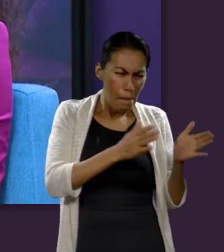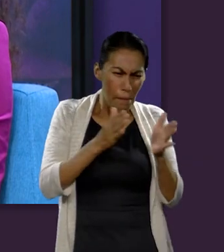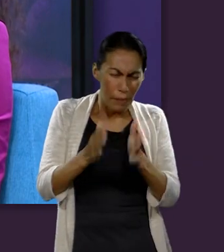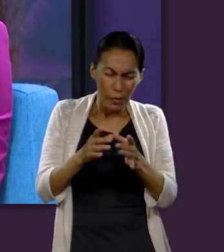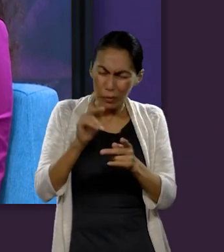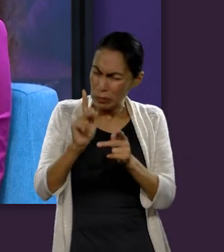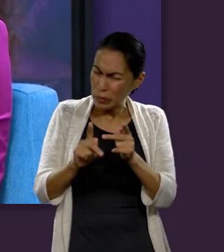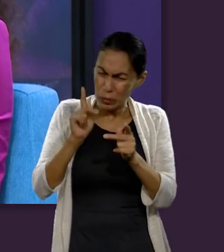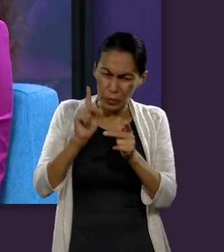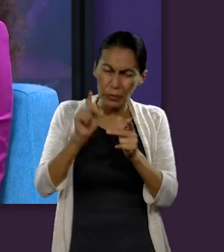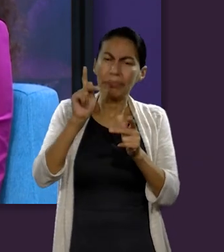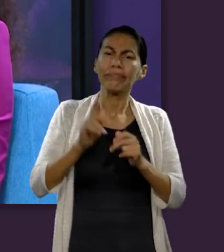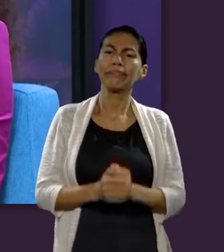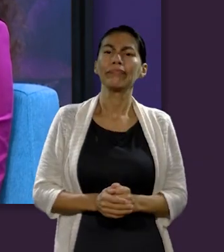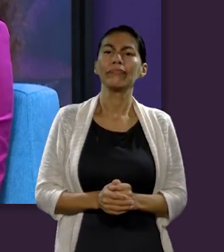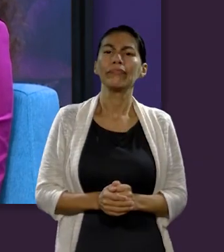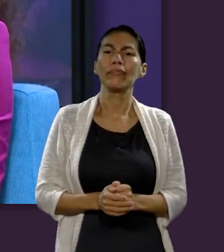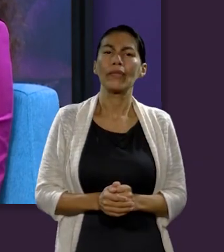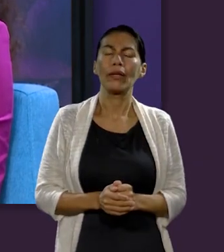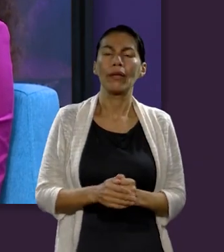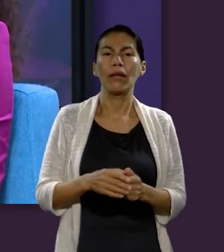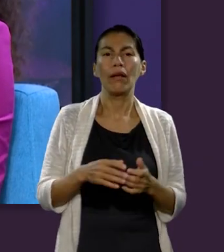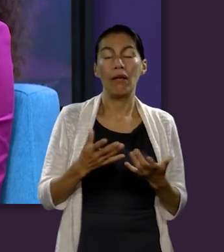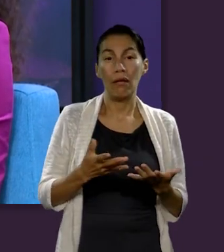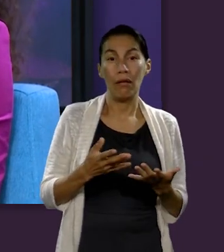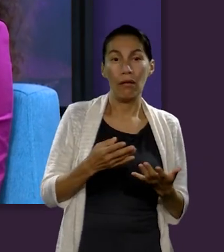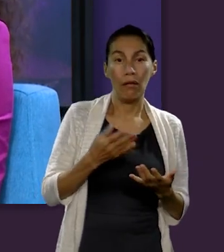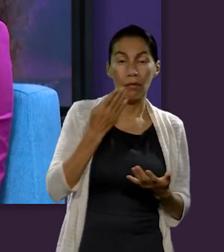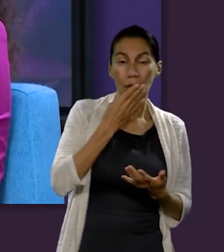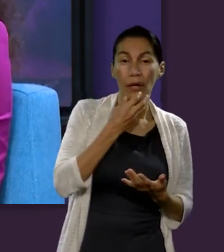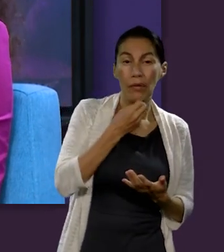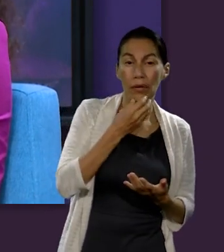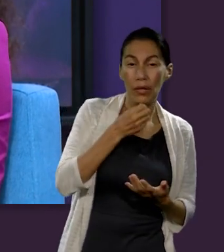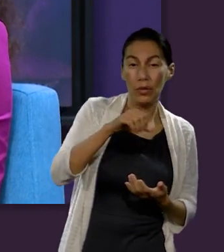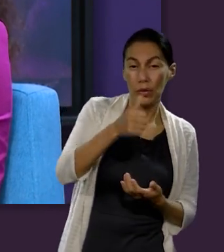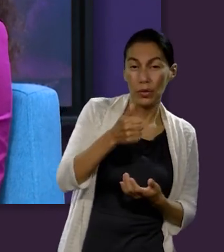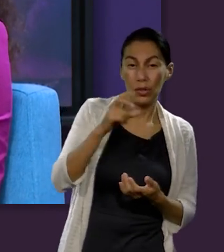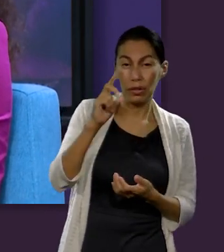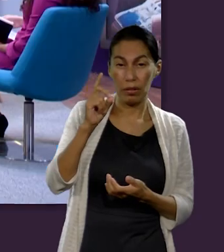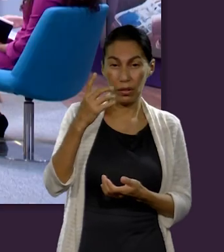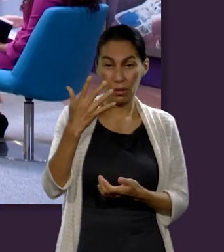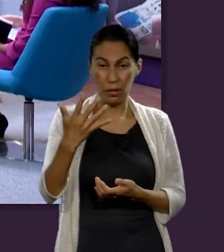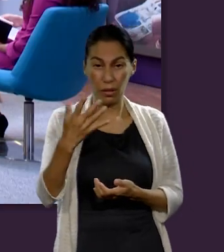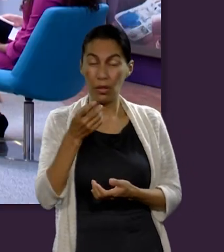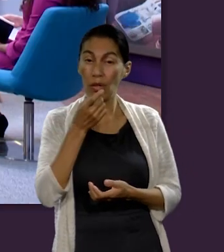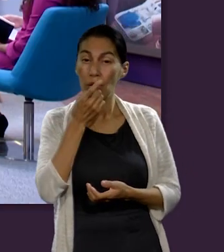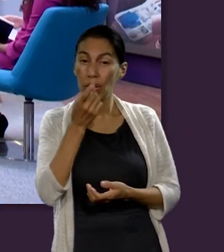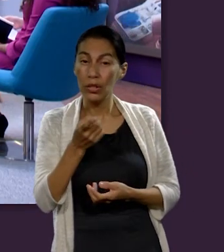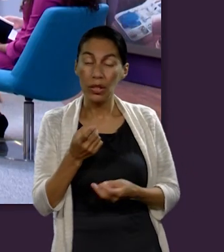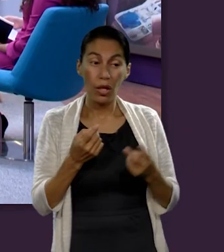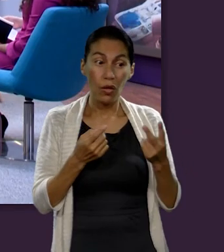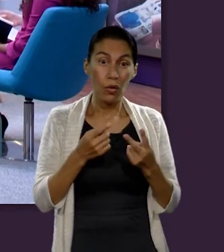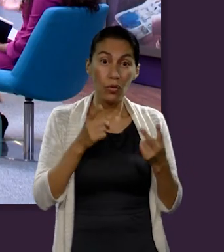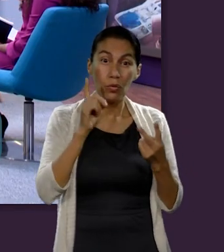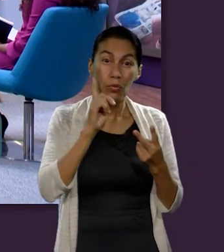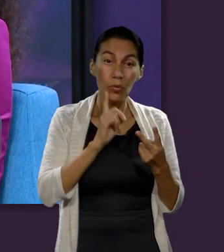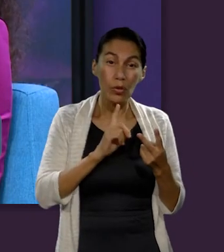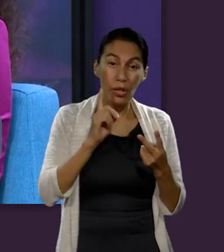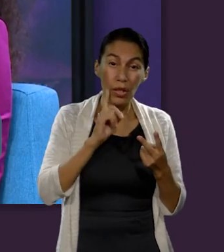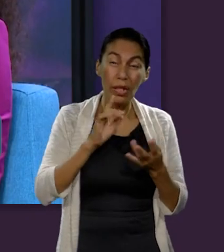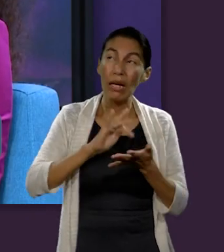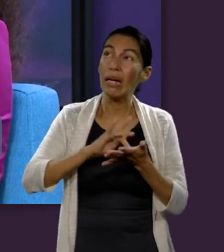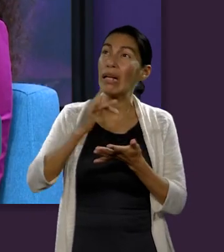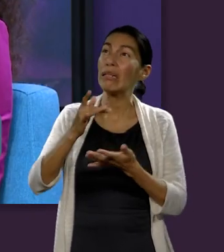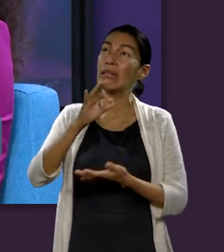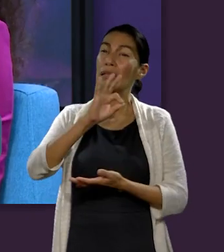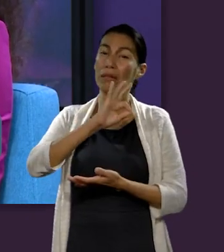grandes para él. Me gusta que Hebreos 11, cuando habla de estas mujeres en el versículo 35, dice que